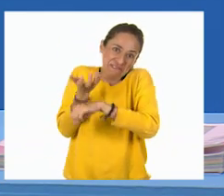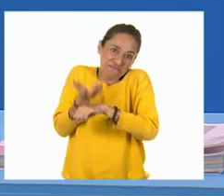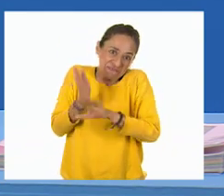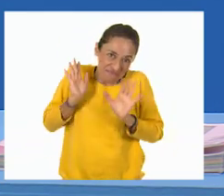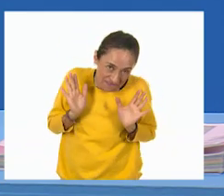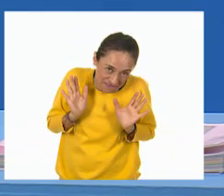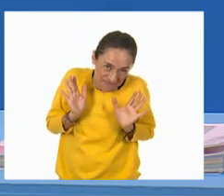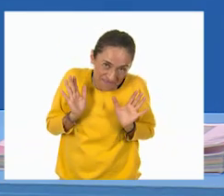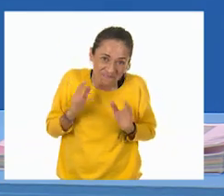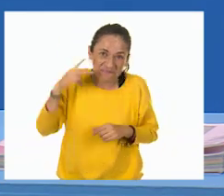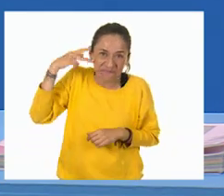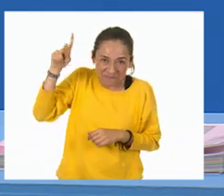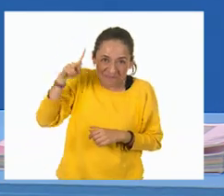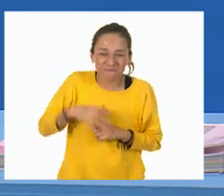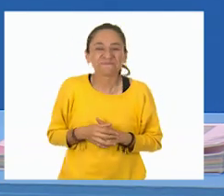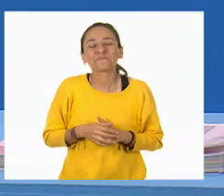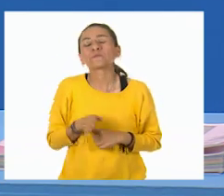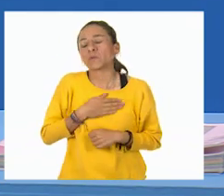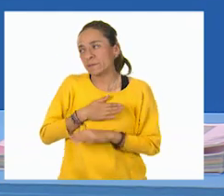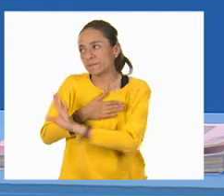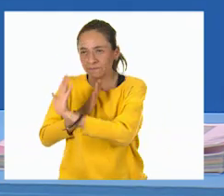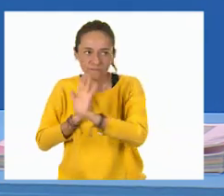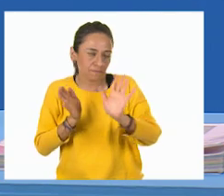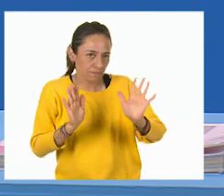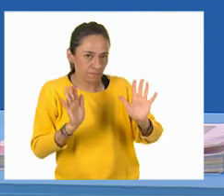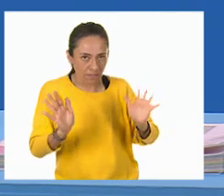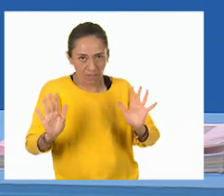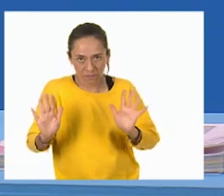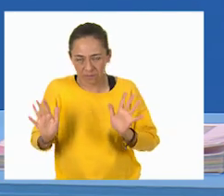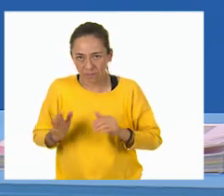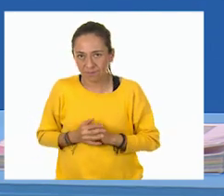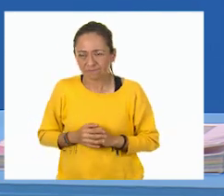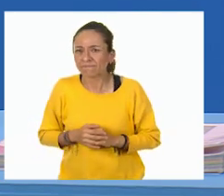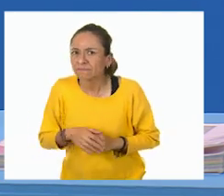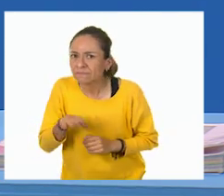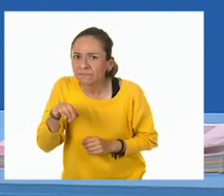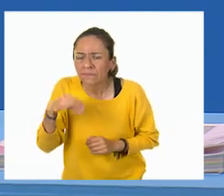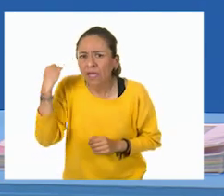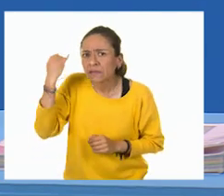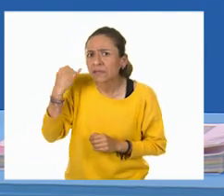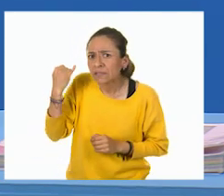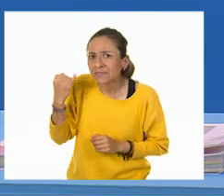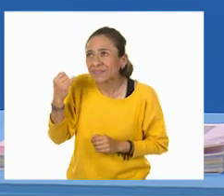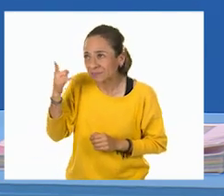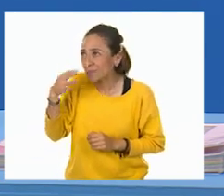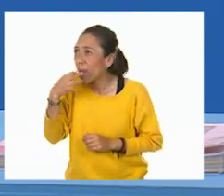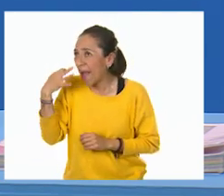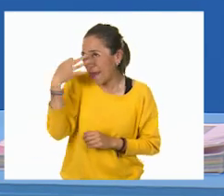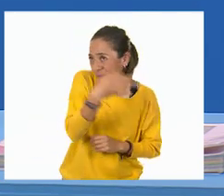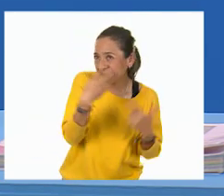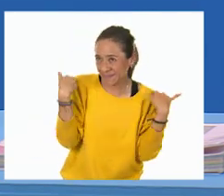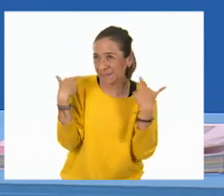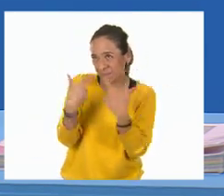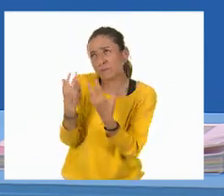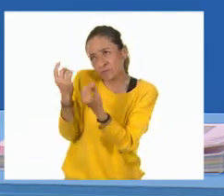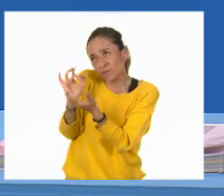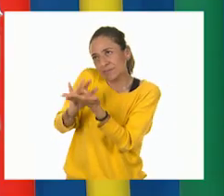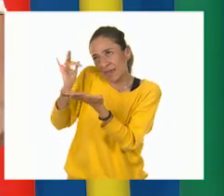Bueno, ya. Por cierto, gracias, Jenny, por pasarle mi recado al maestro de maestros.